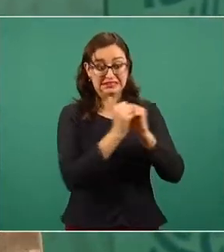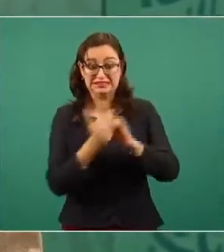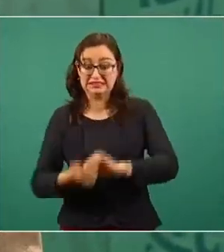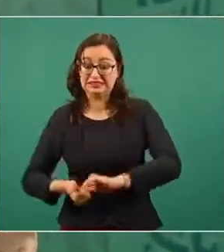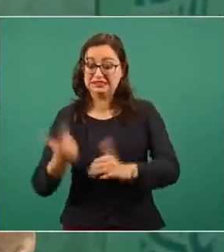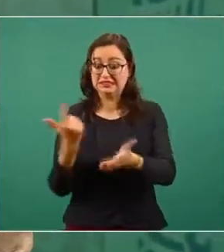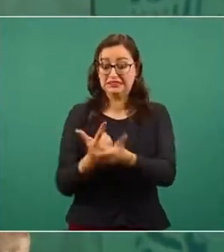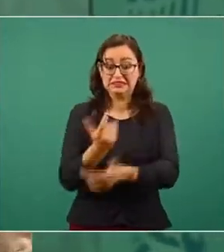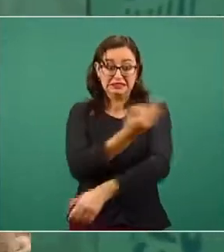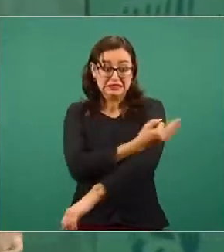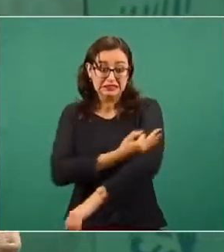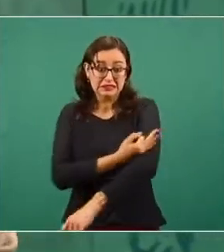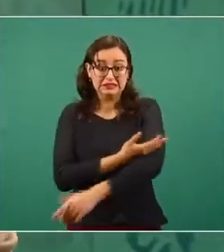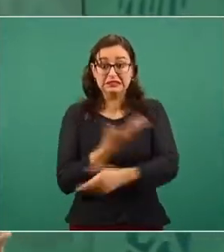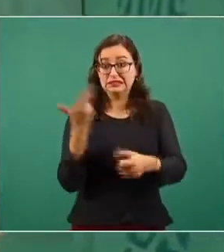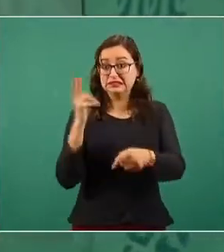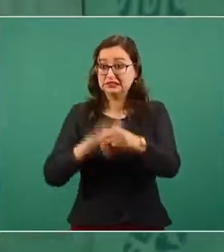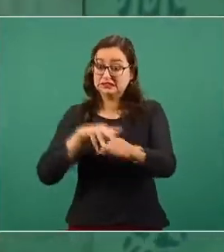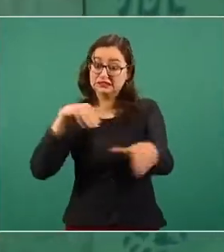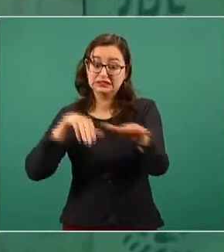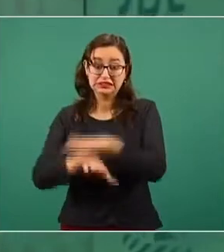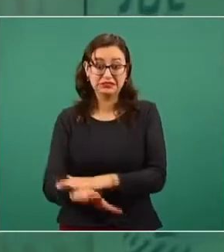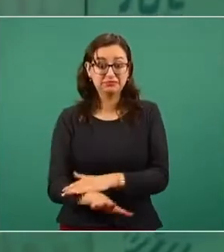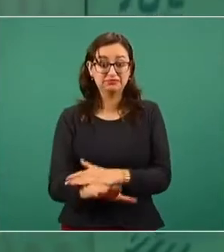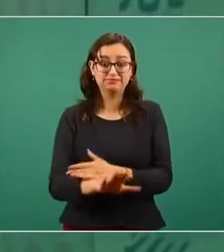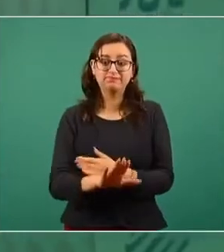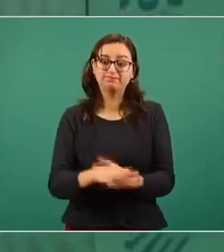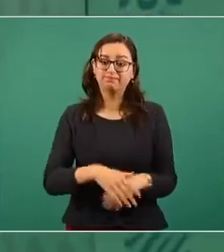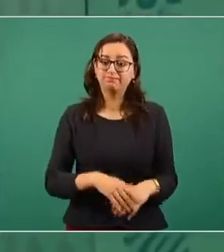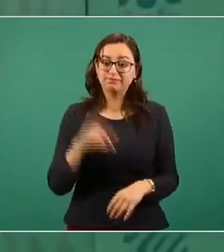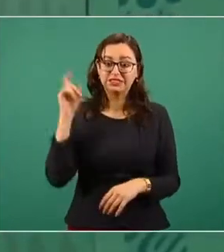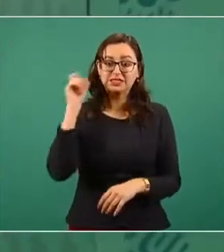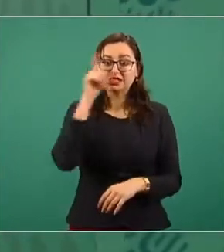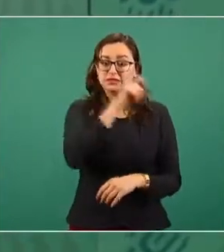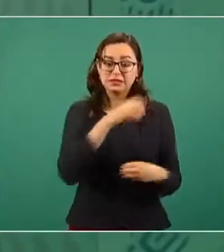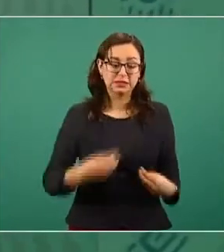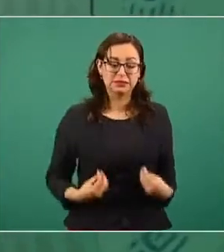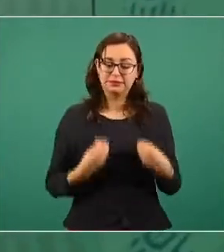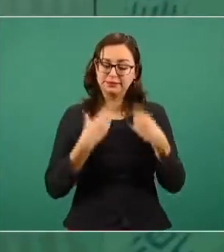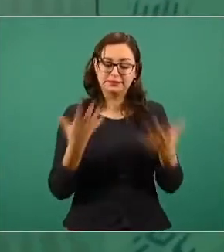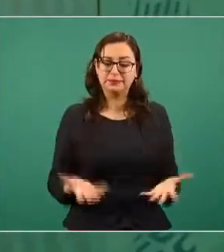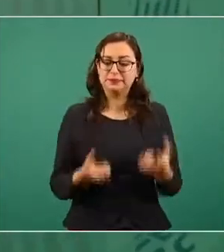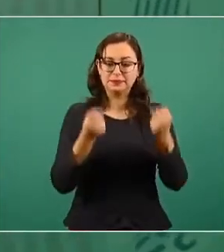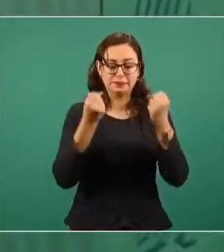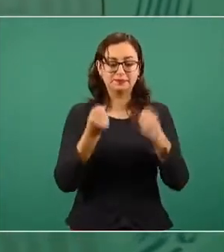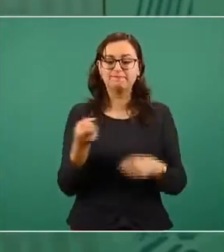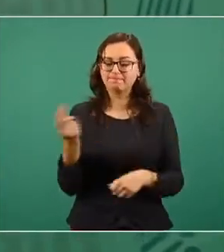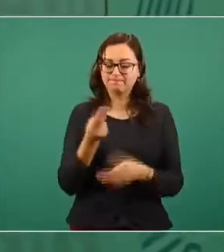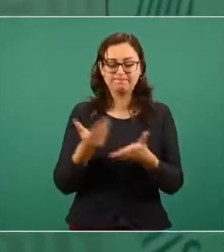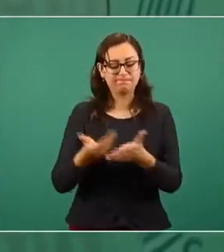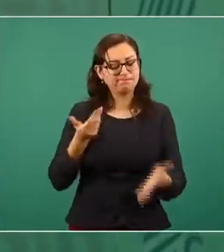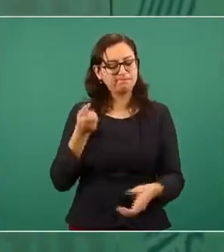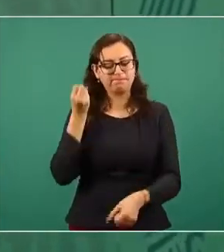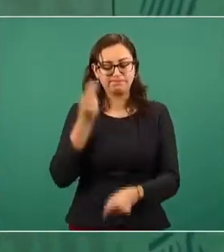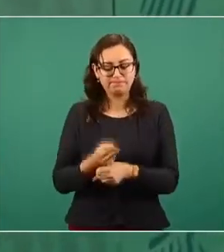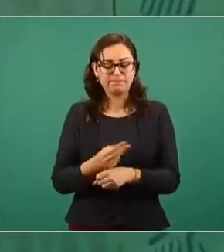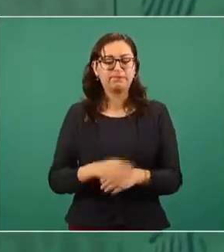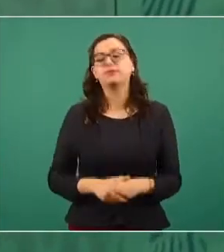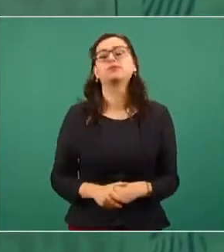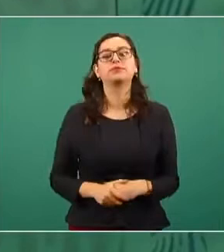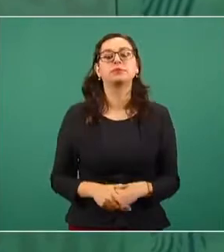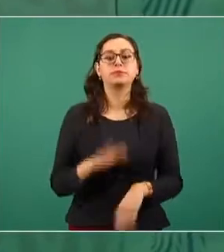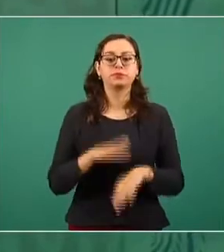pronósticos van disminuyendo, pero se puede hacer mucho con oportunidad. Y lo más importante,